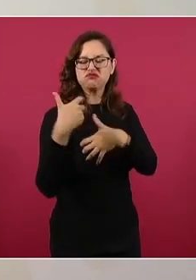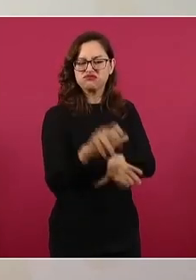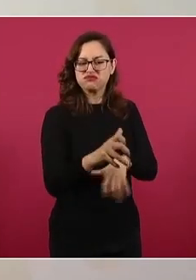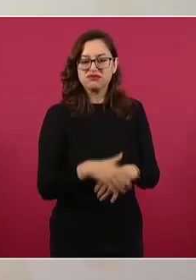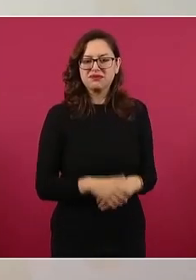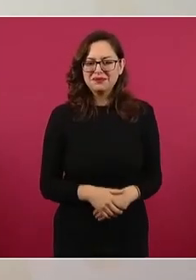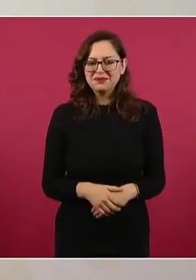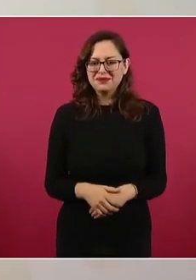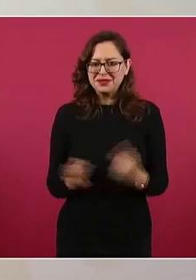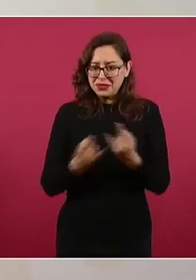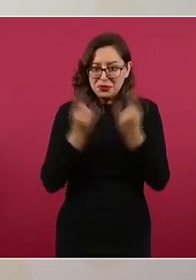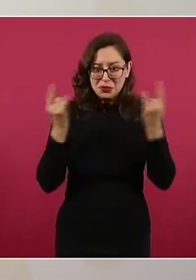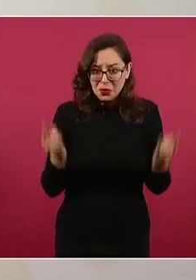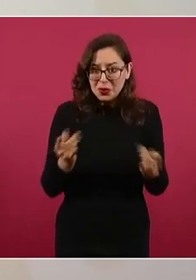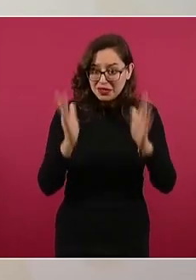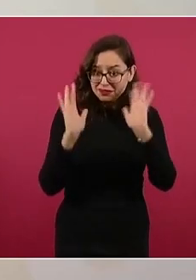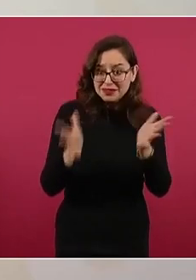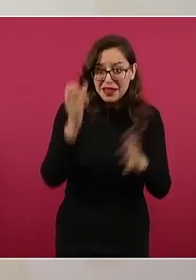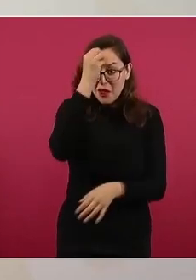y al revés